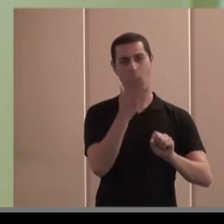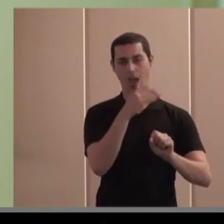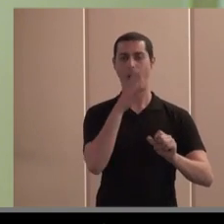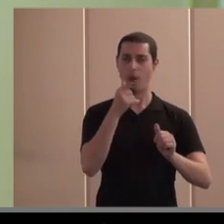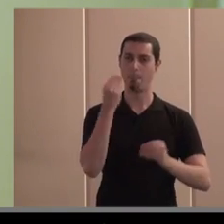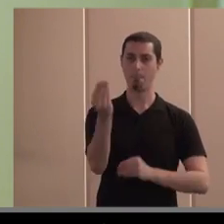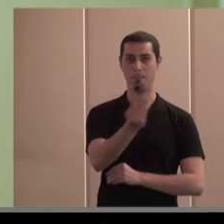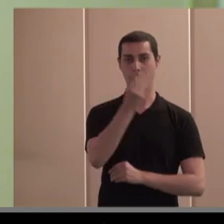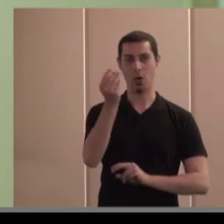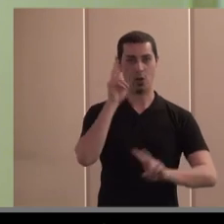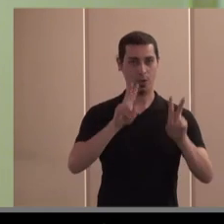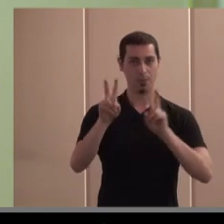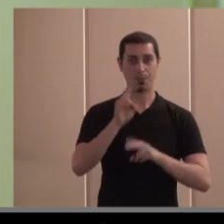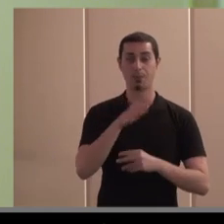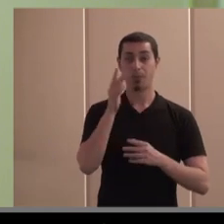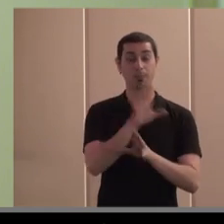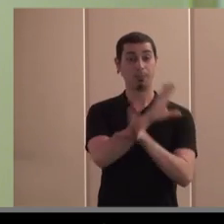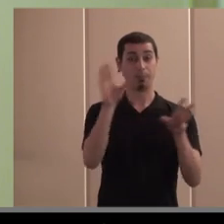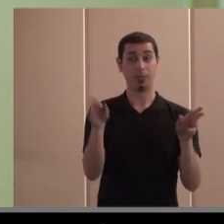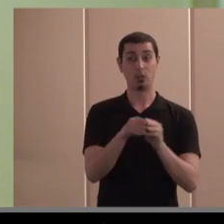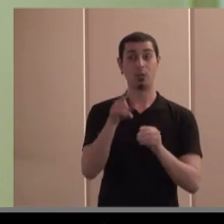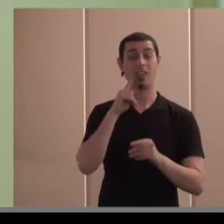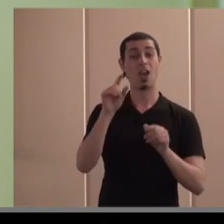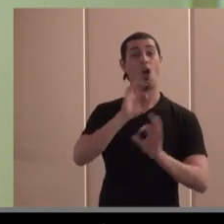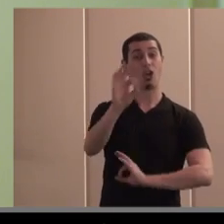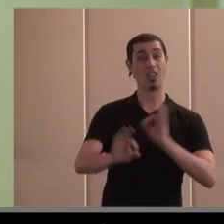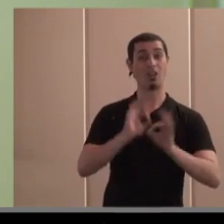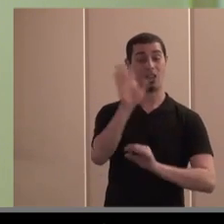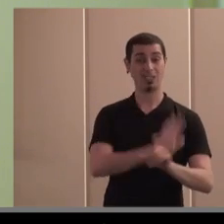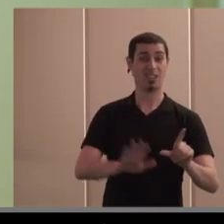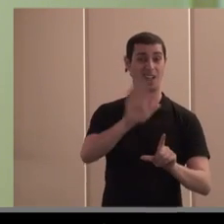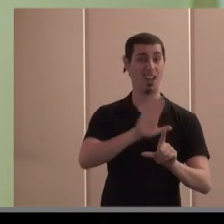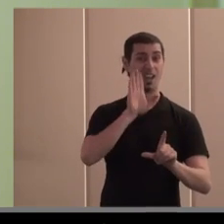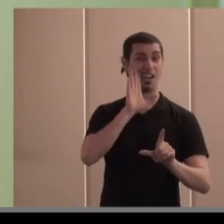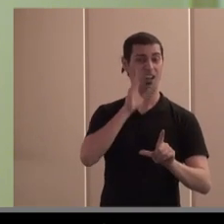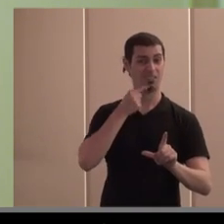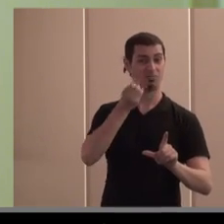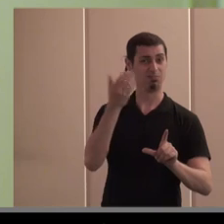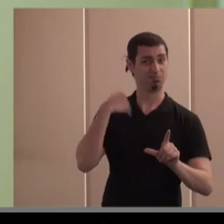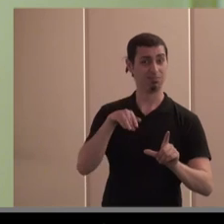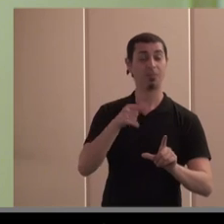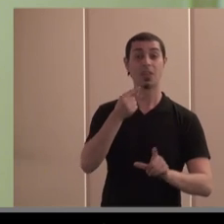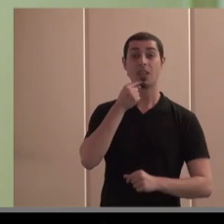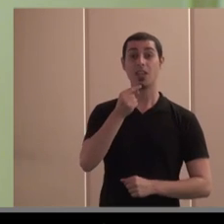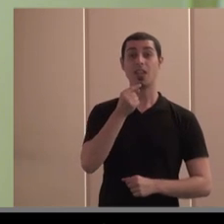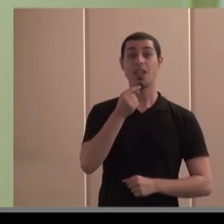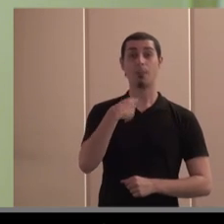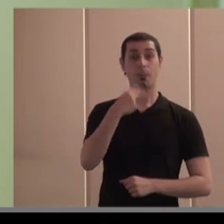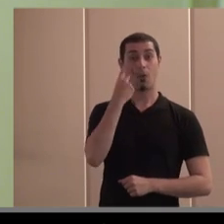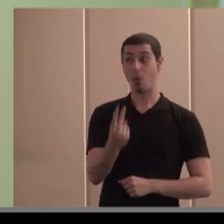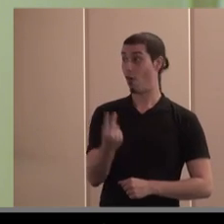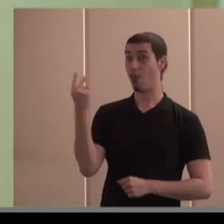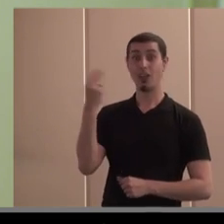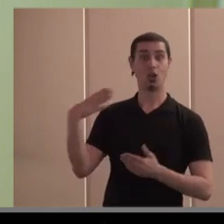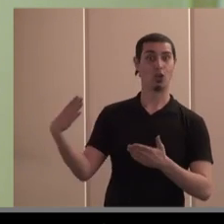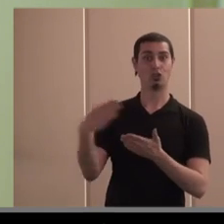años atrás aquí muy brevemente las organizaciones estatales que os he comentado anteriormente como veis están